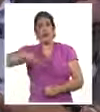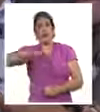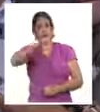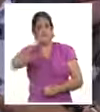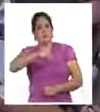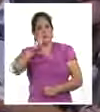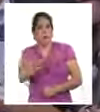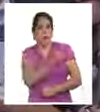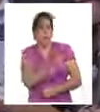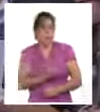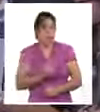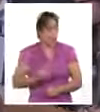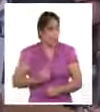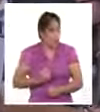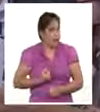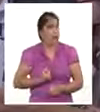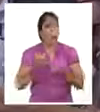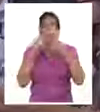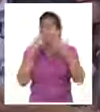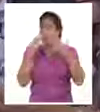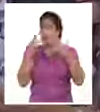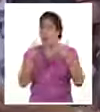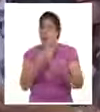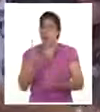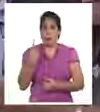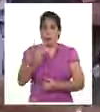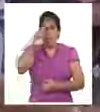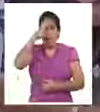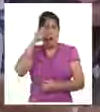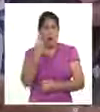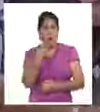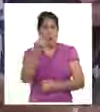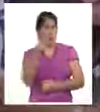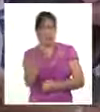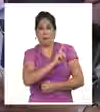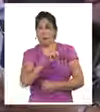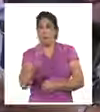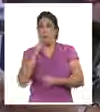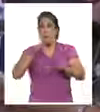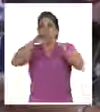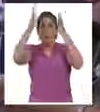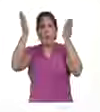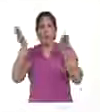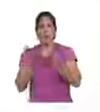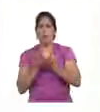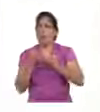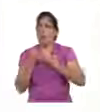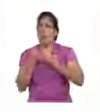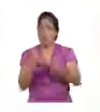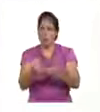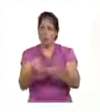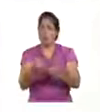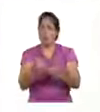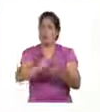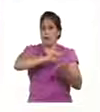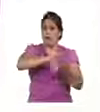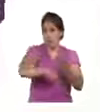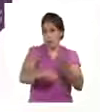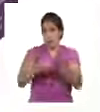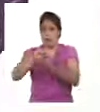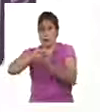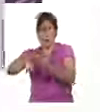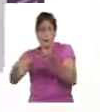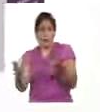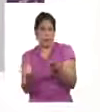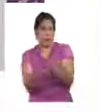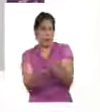por el esfuerzo y lo que han hecho no solo para el pueblo, para el país como tal, sino para la humanidad. Con esta firma de acuerdo, el producto